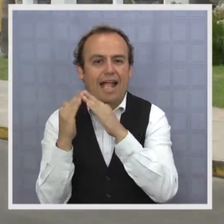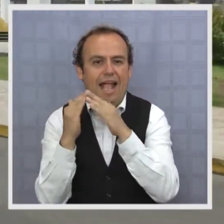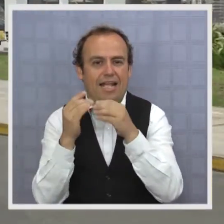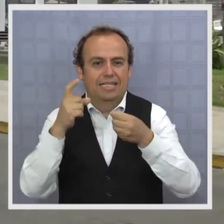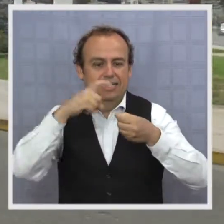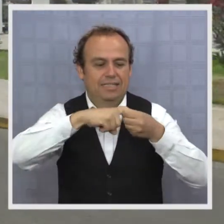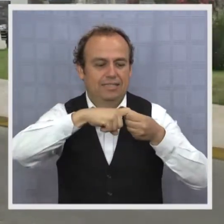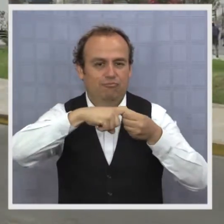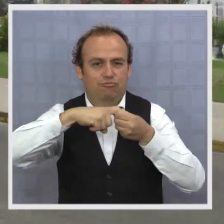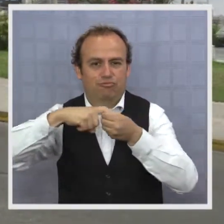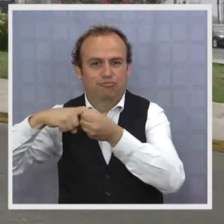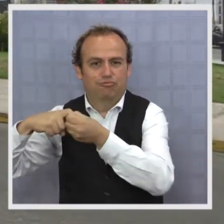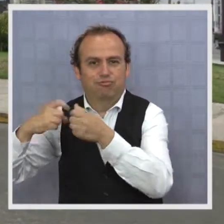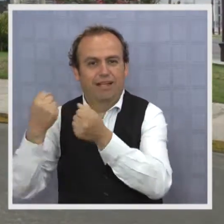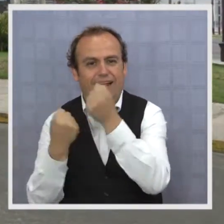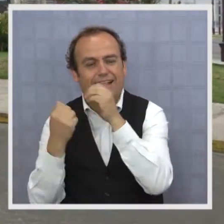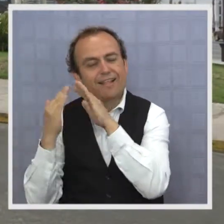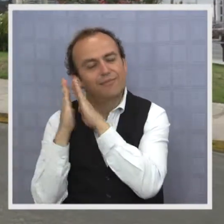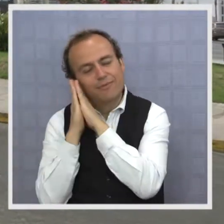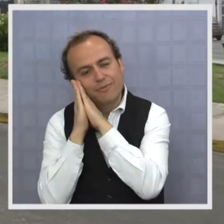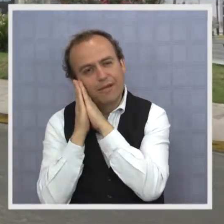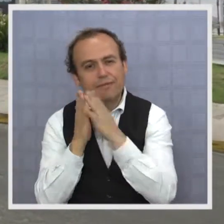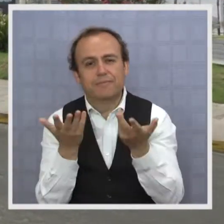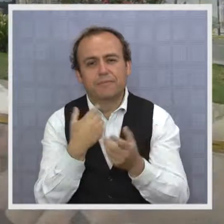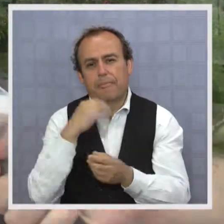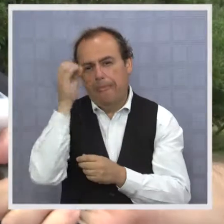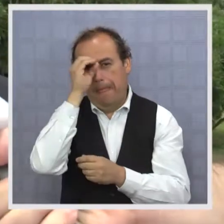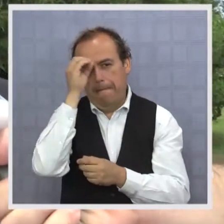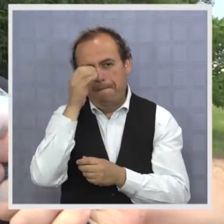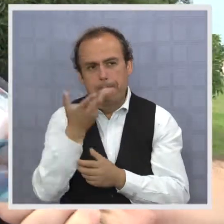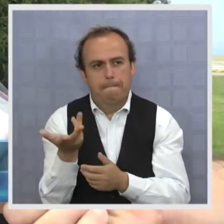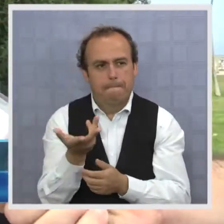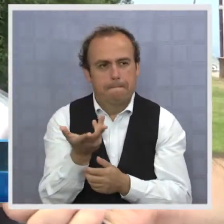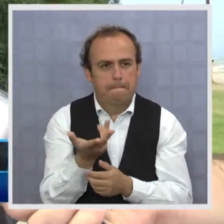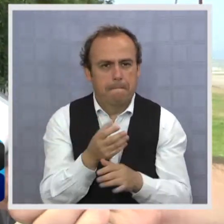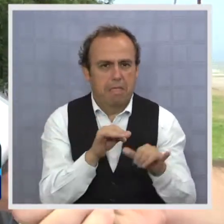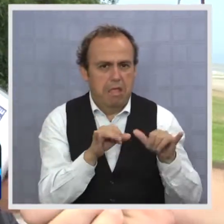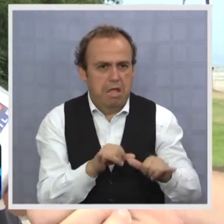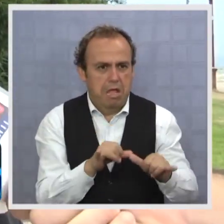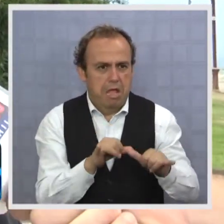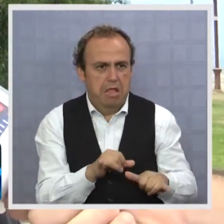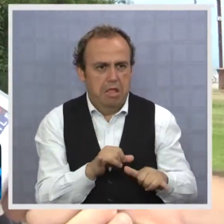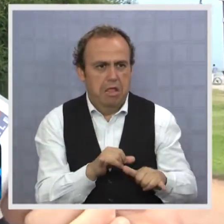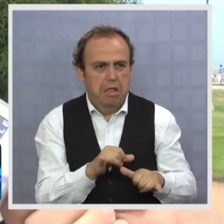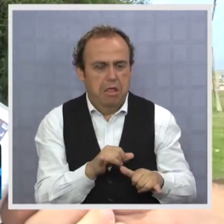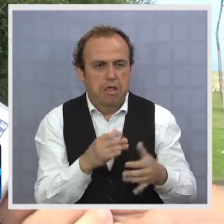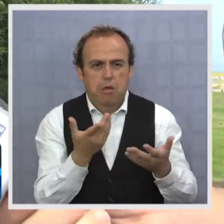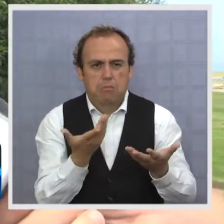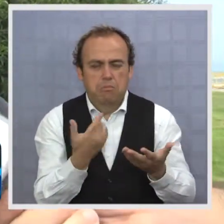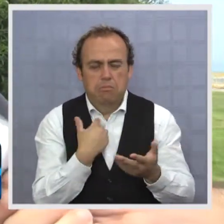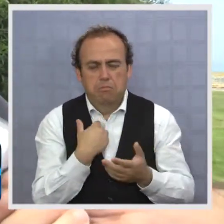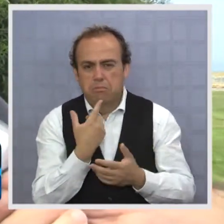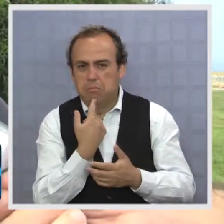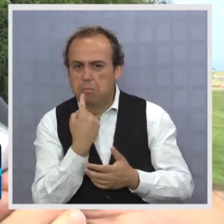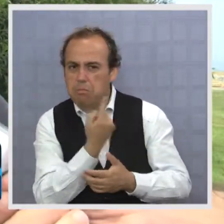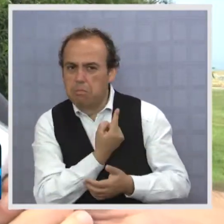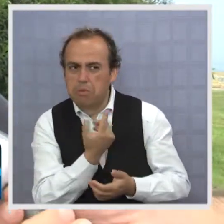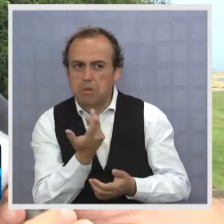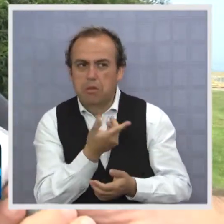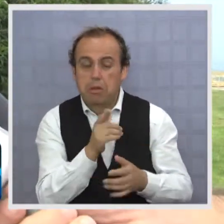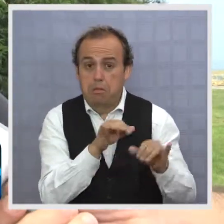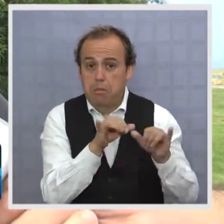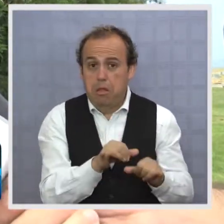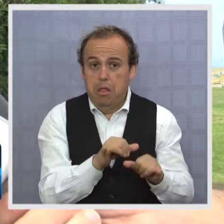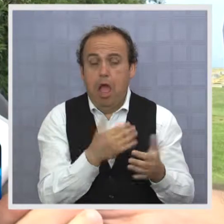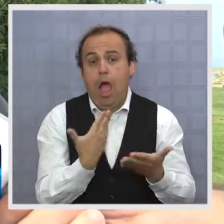no todos opinan de la misma manera. Imagino que se están quedando, no encuentro otra explicación, se están quedando ahí,